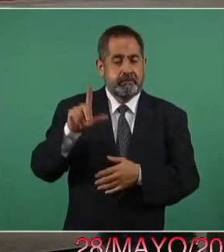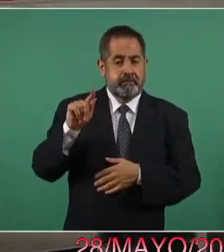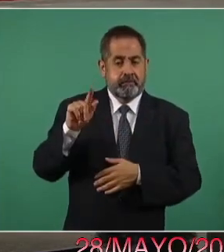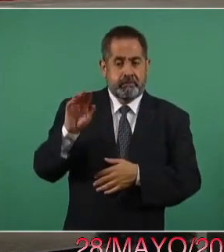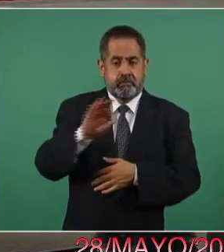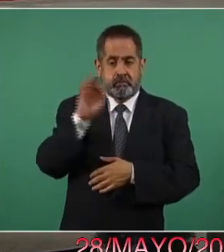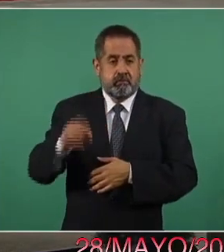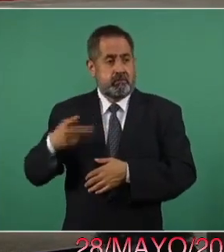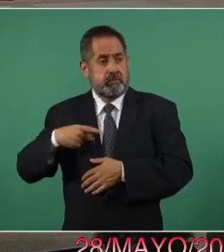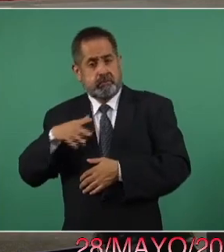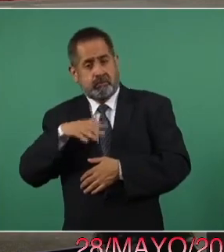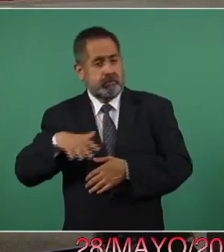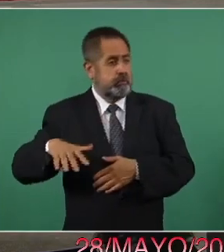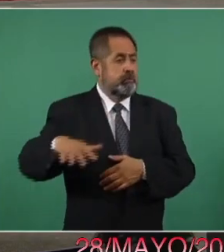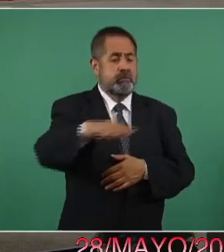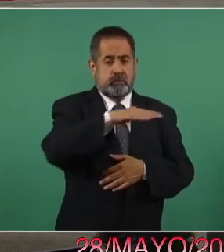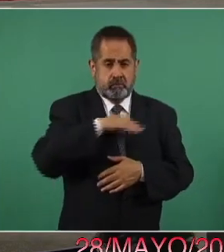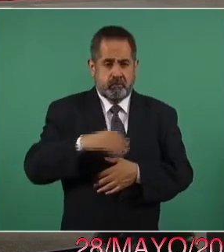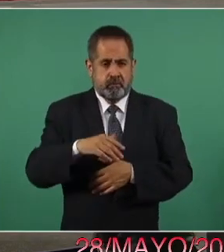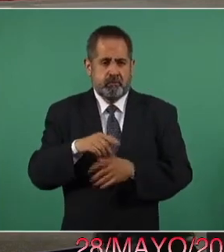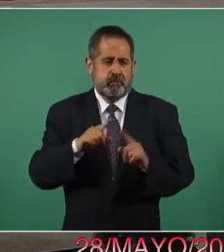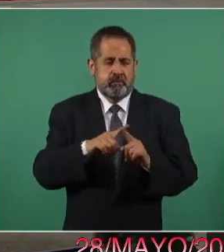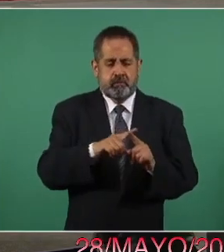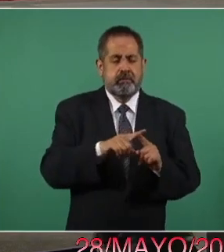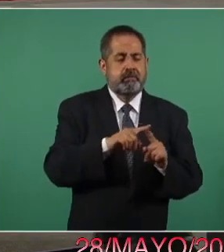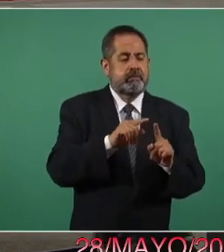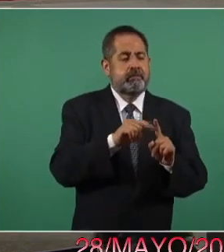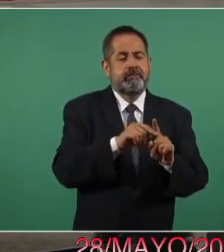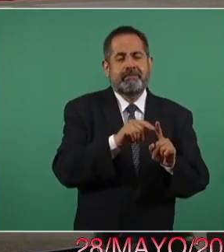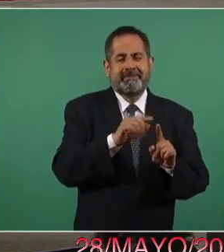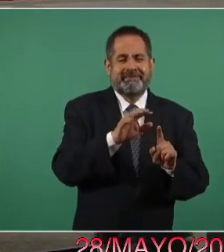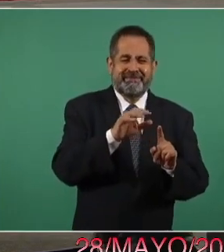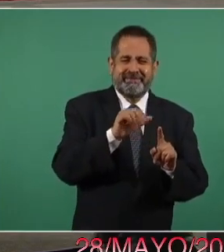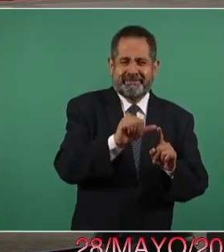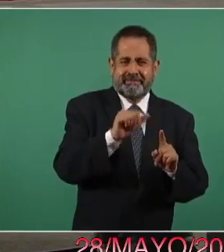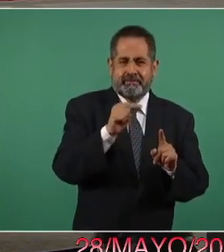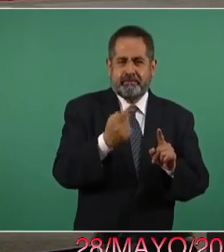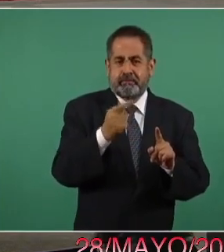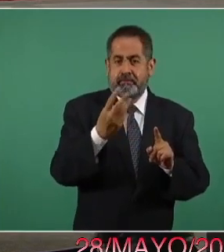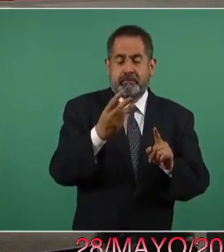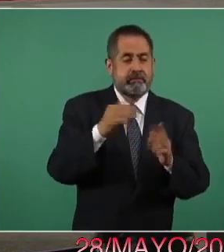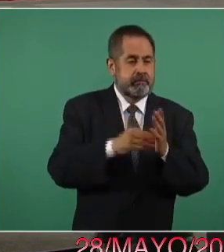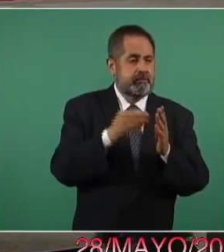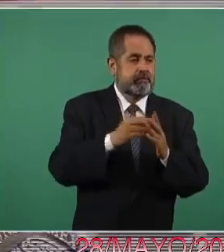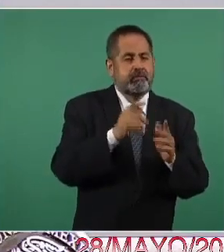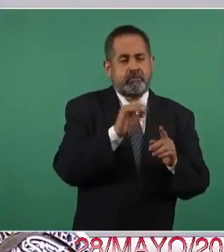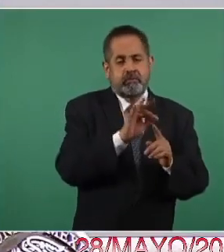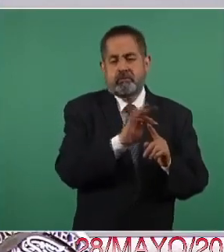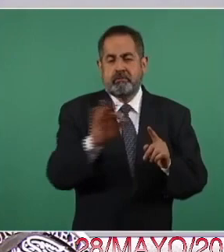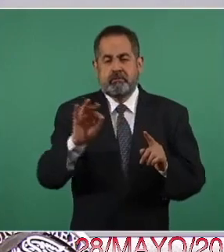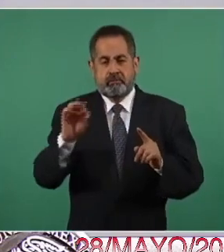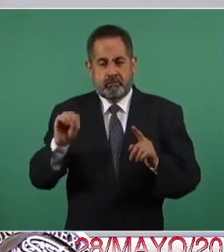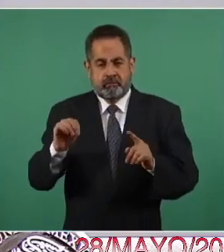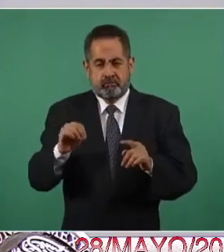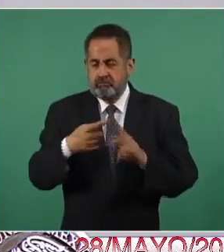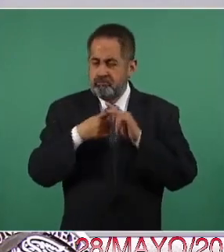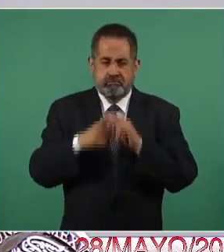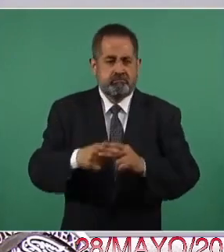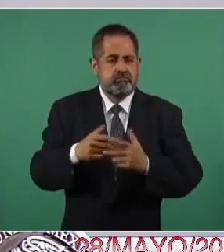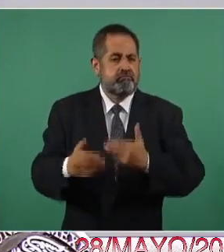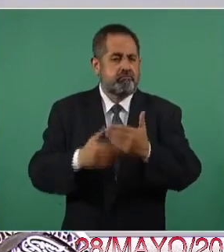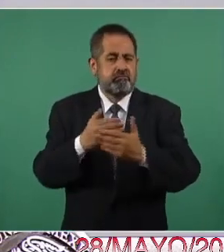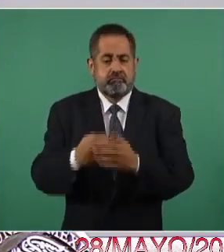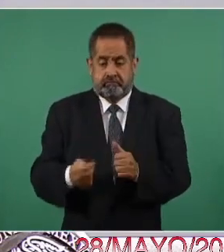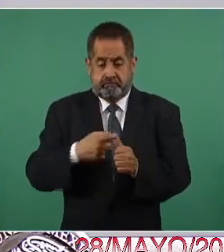de la población total de esta década, de 16.3 millones. Y la idea es iniciar ya en la